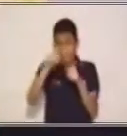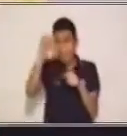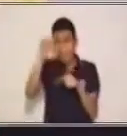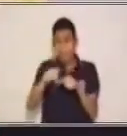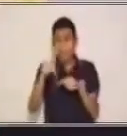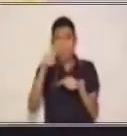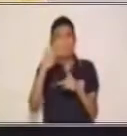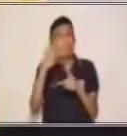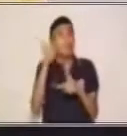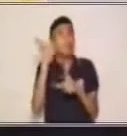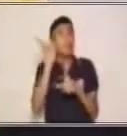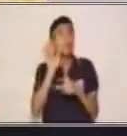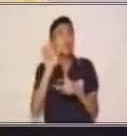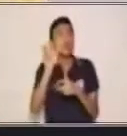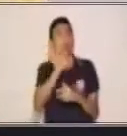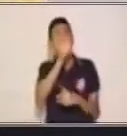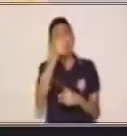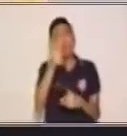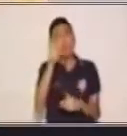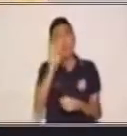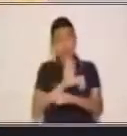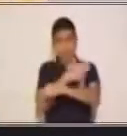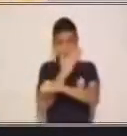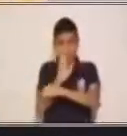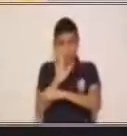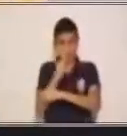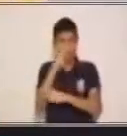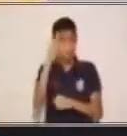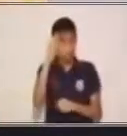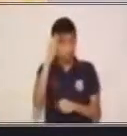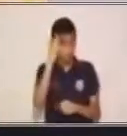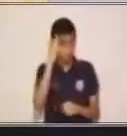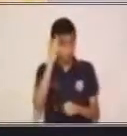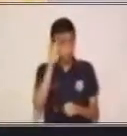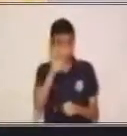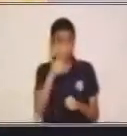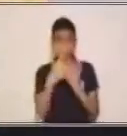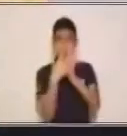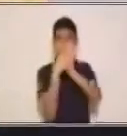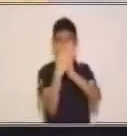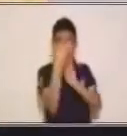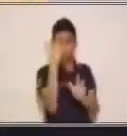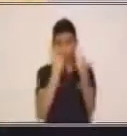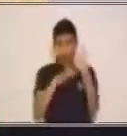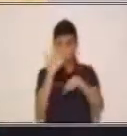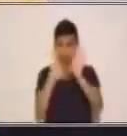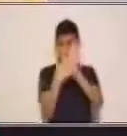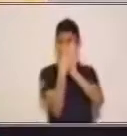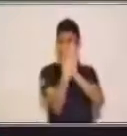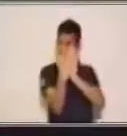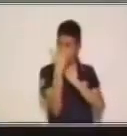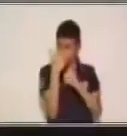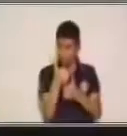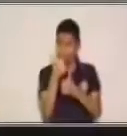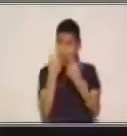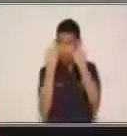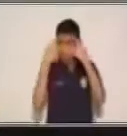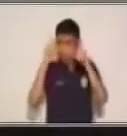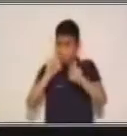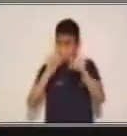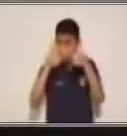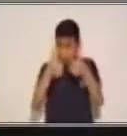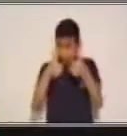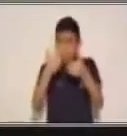escuchar esta siguiente canción. Recuerda que lo que la canción dice es lo que tú tienes que hacer. ¿Estás de acuerdo?